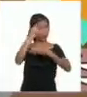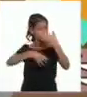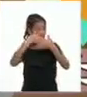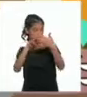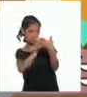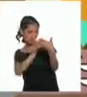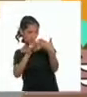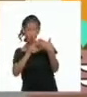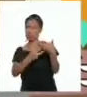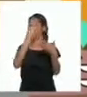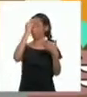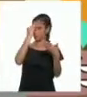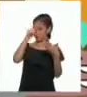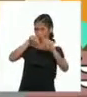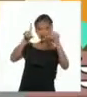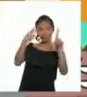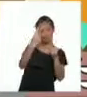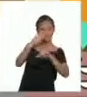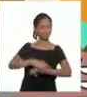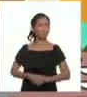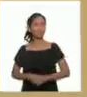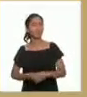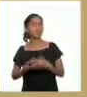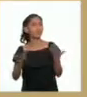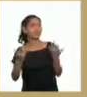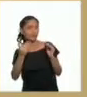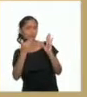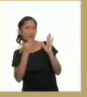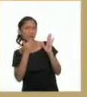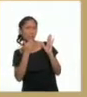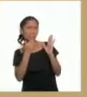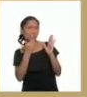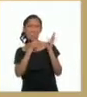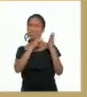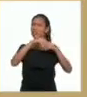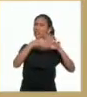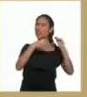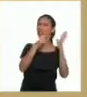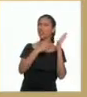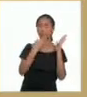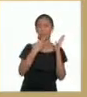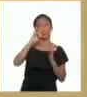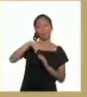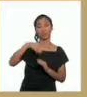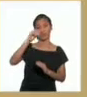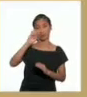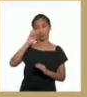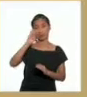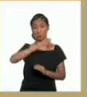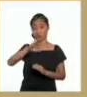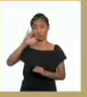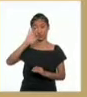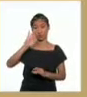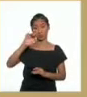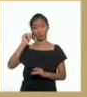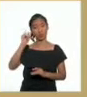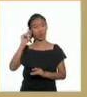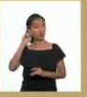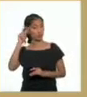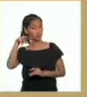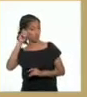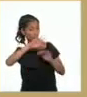leídos y de lo que aprendimos en el programa ¿de quién estamos hablando? de José Faustino Sánchez Carrión bien